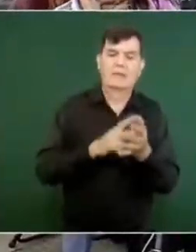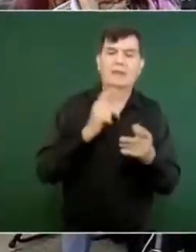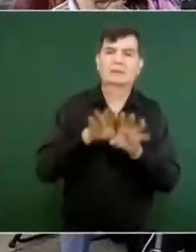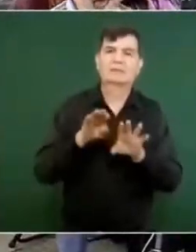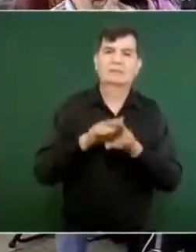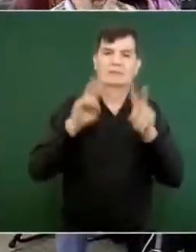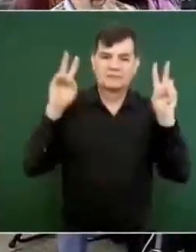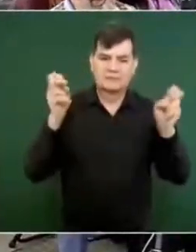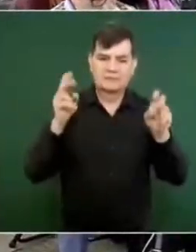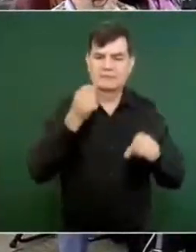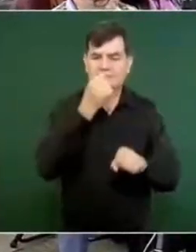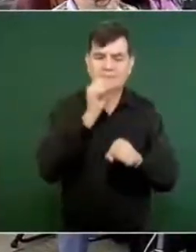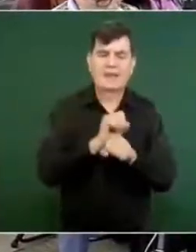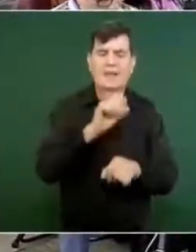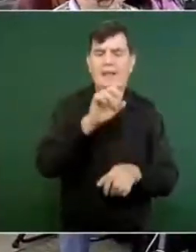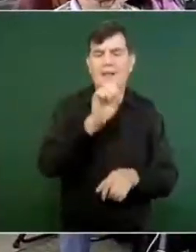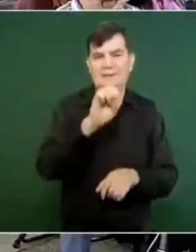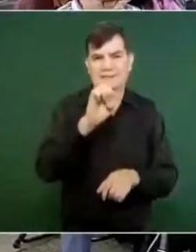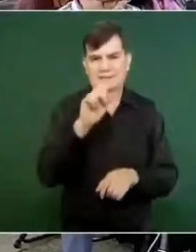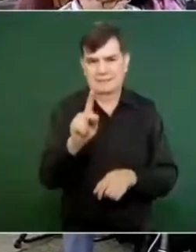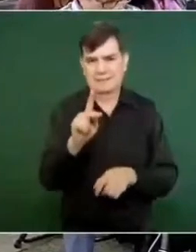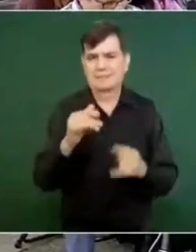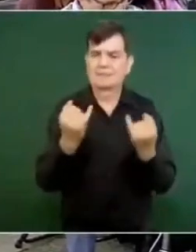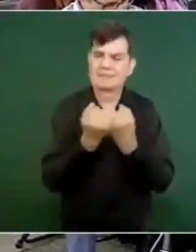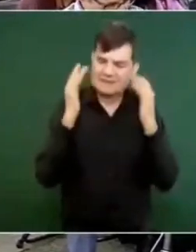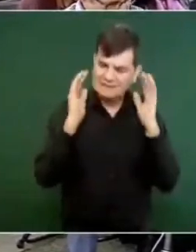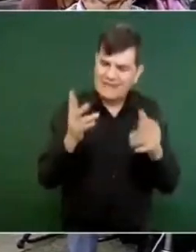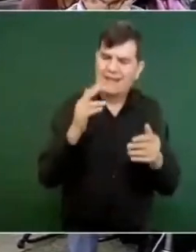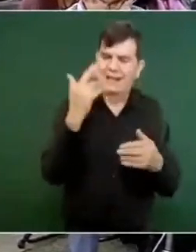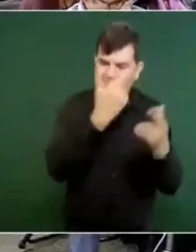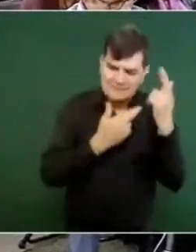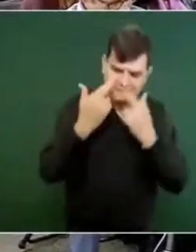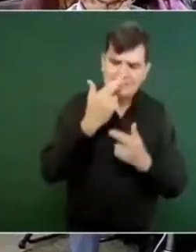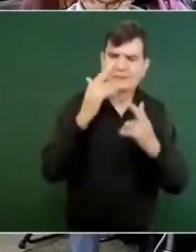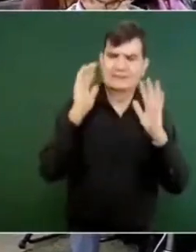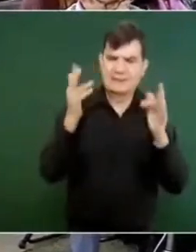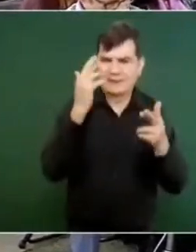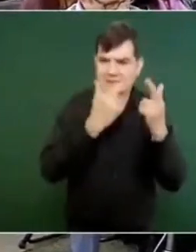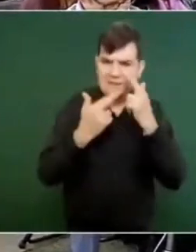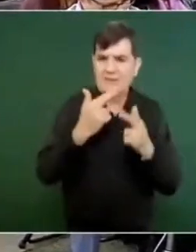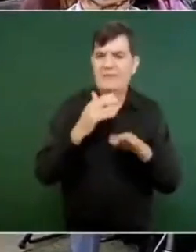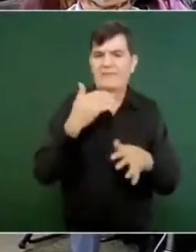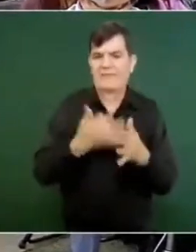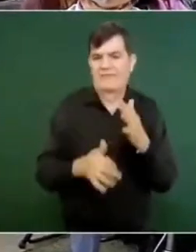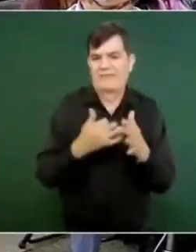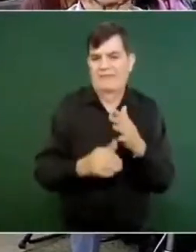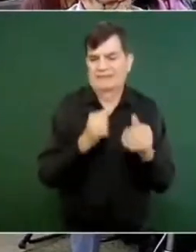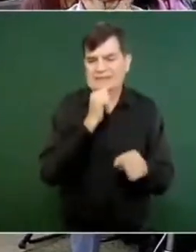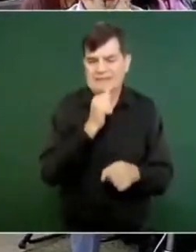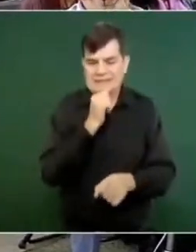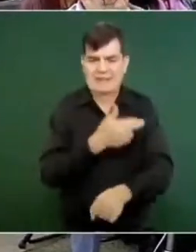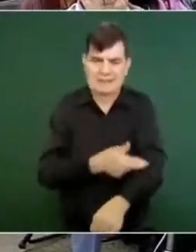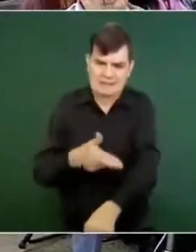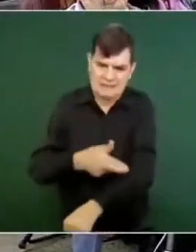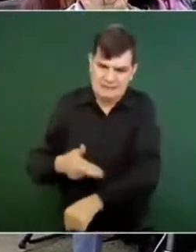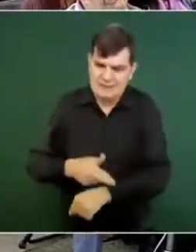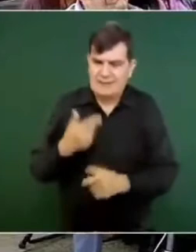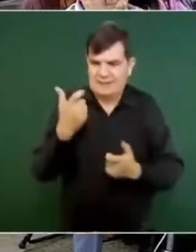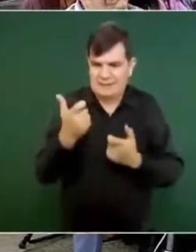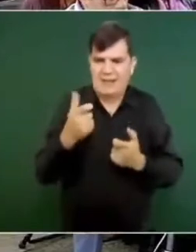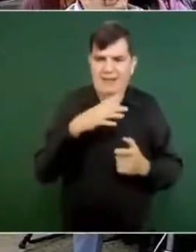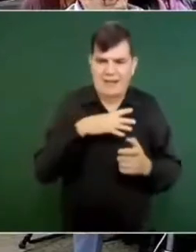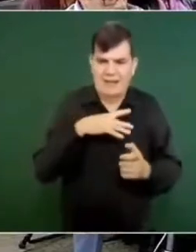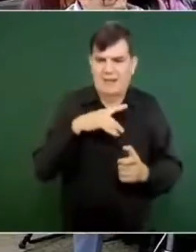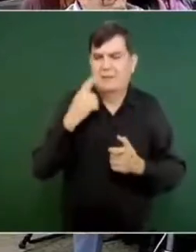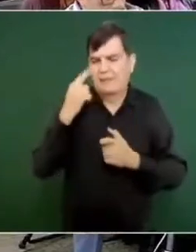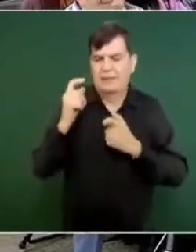Yo sé que la Secretaría de Educación Pública, repito, sí lo ha estado viendo, pero pues sí tiene que ver con también recursos que se tengan que